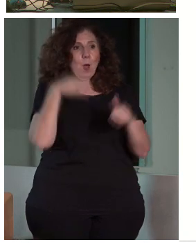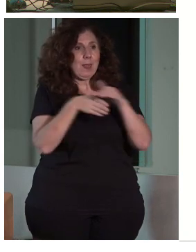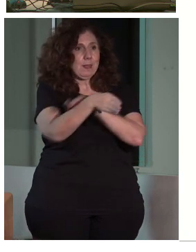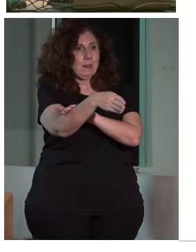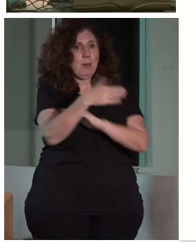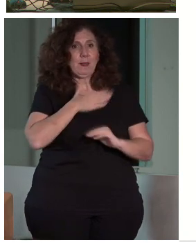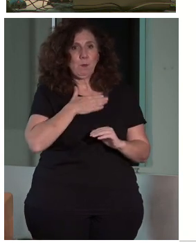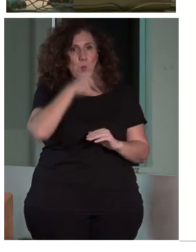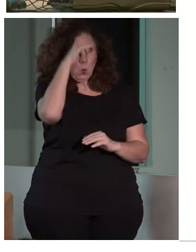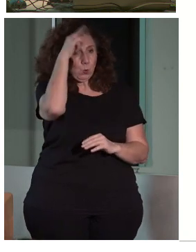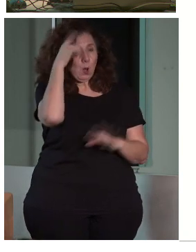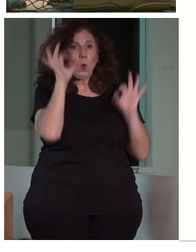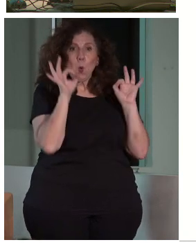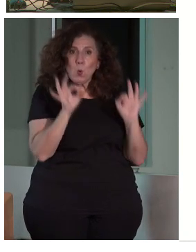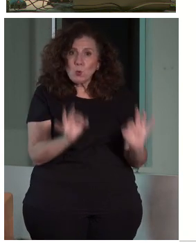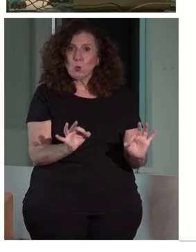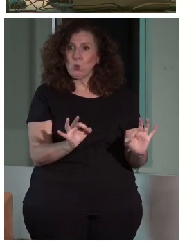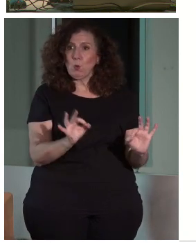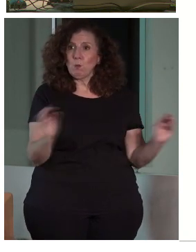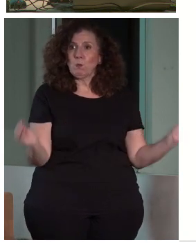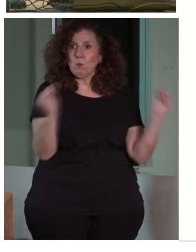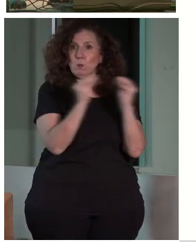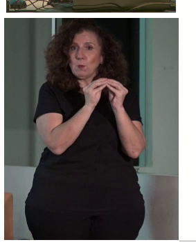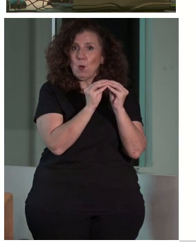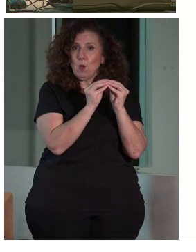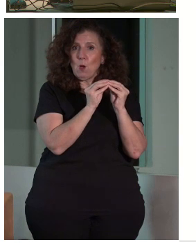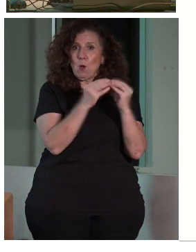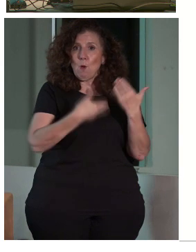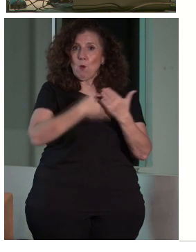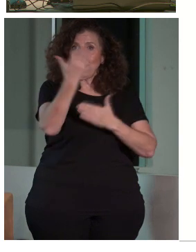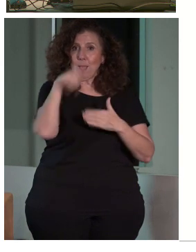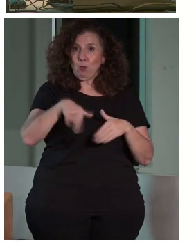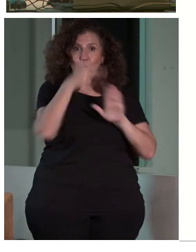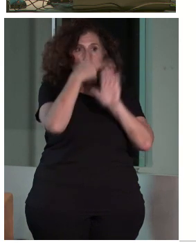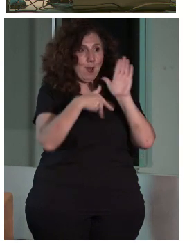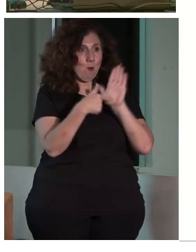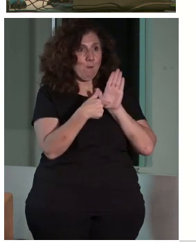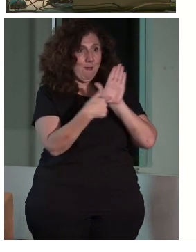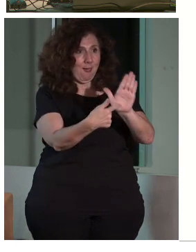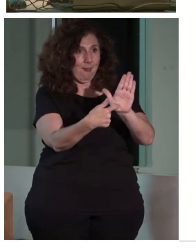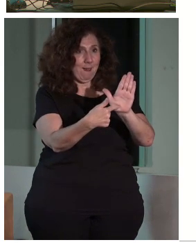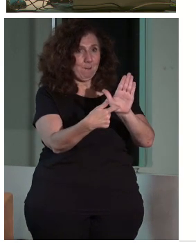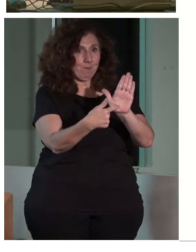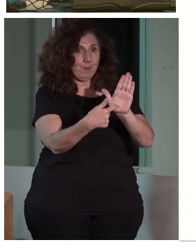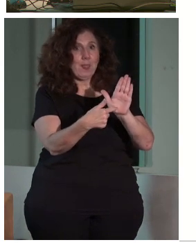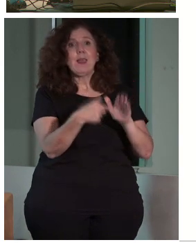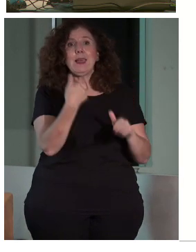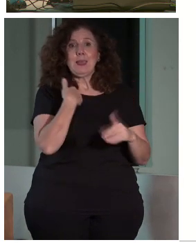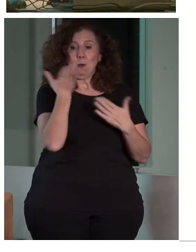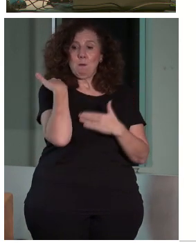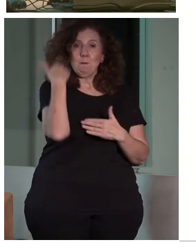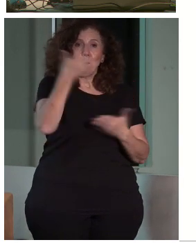Justo coincidió con la publicación de esta norma y me invitaron a la Comisión